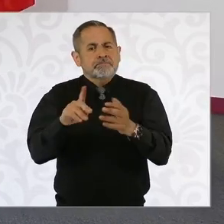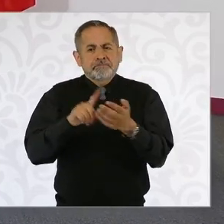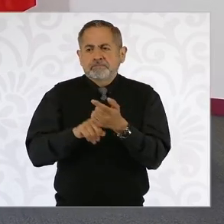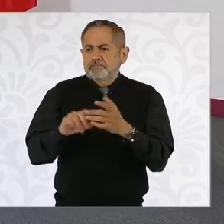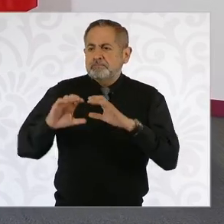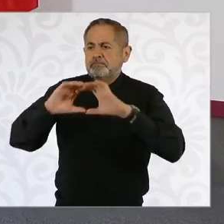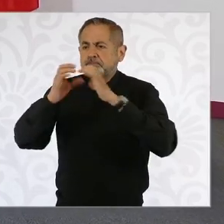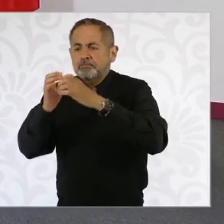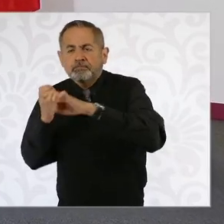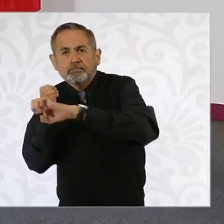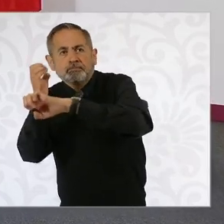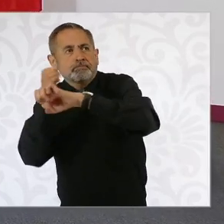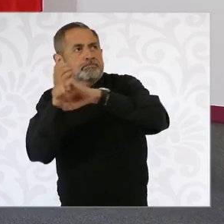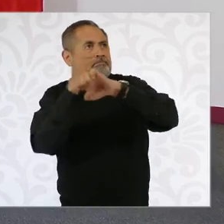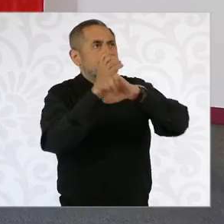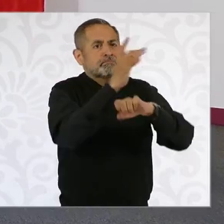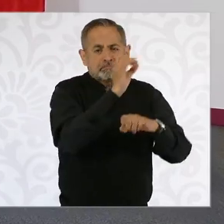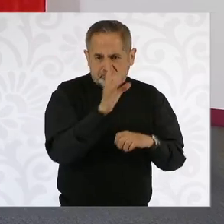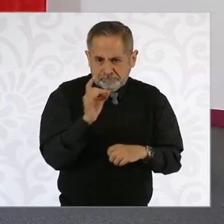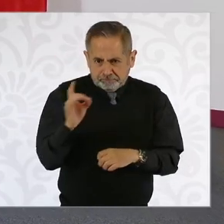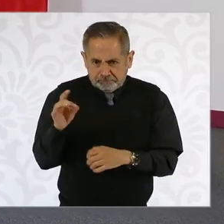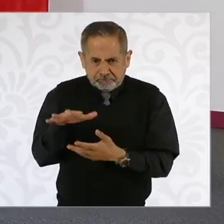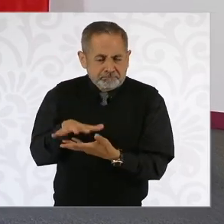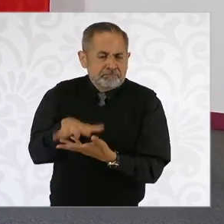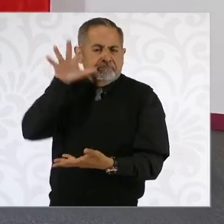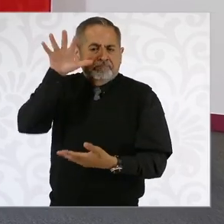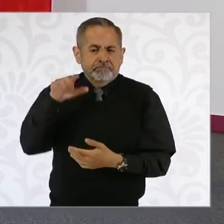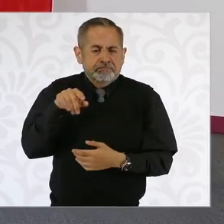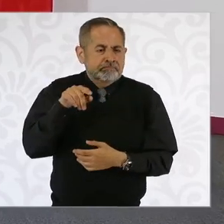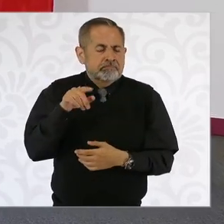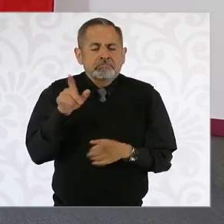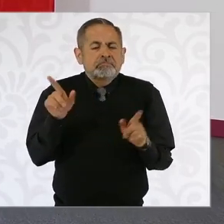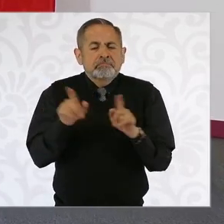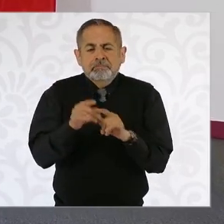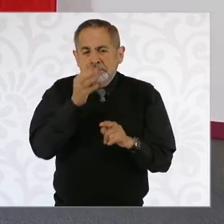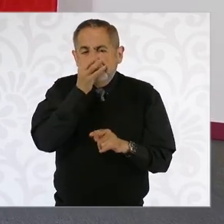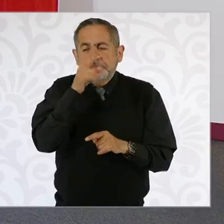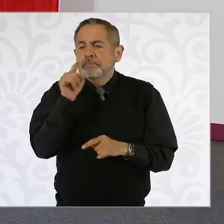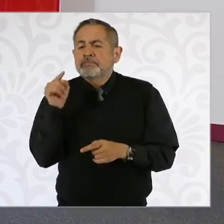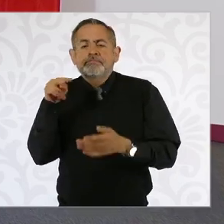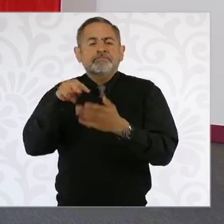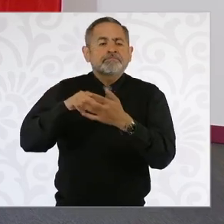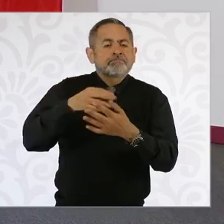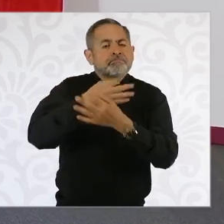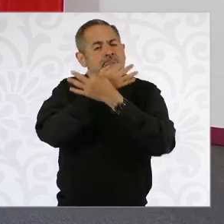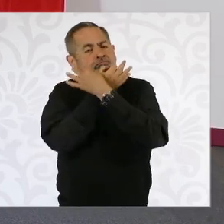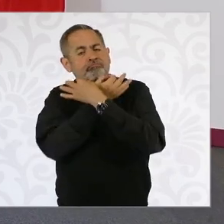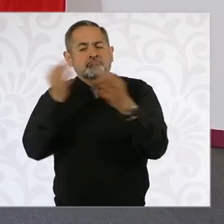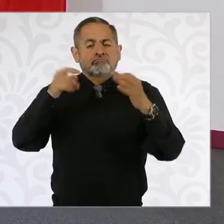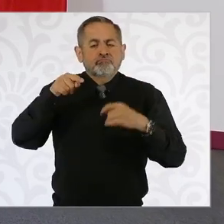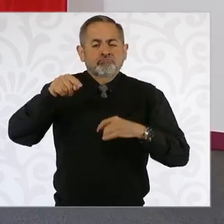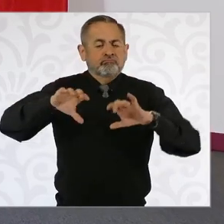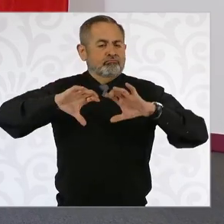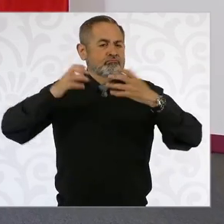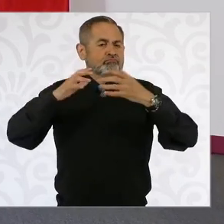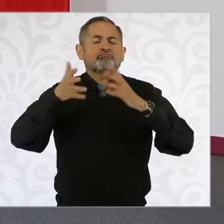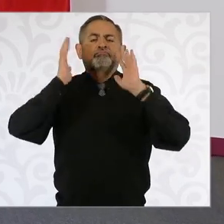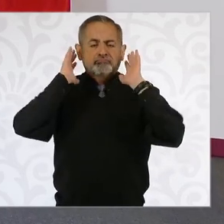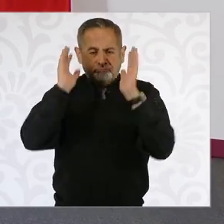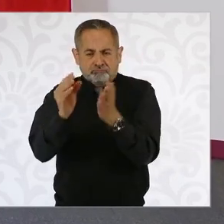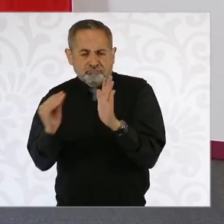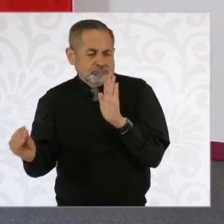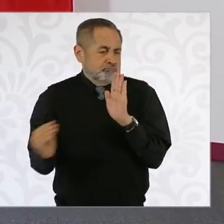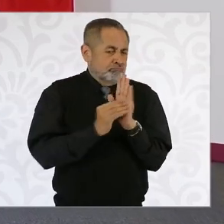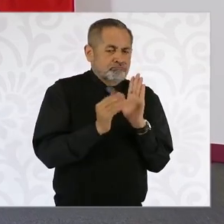congresos, ya es mayoría y tiene nada más que declarar constitucional el Congreso de la Unión para